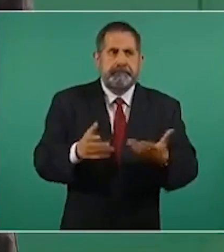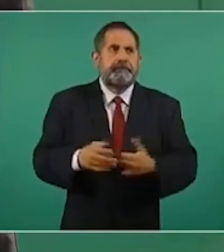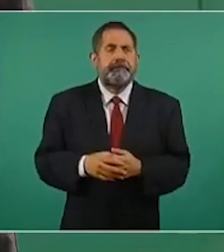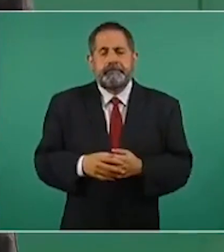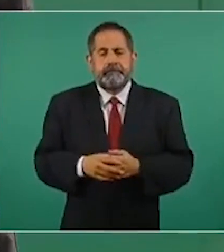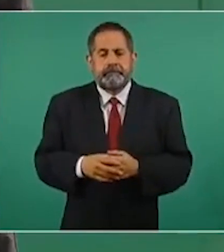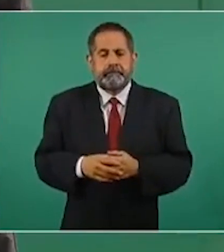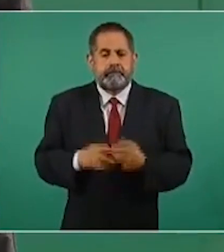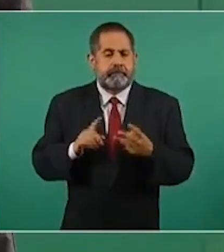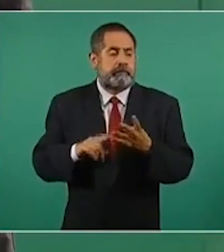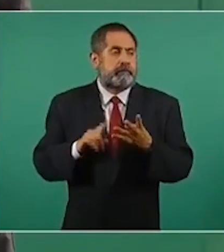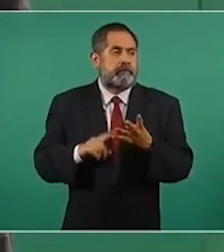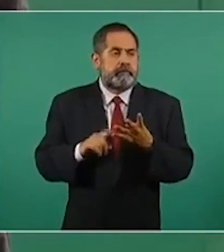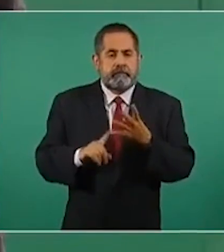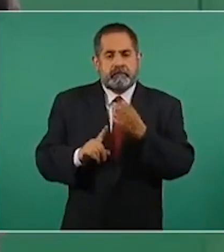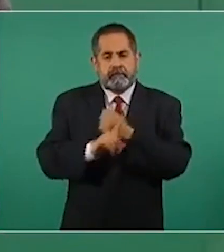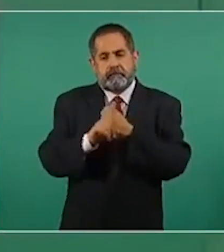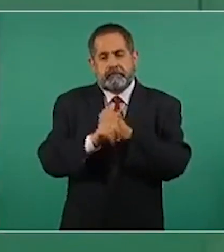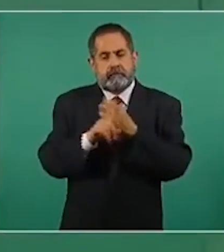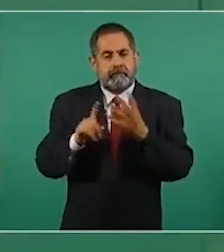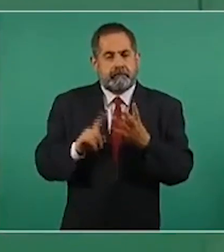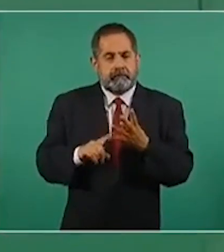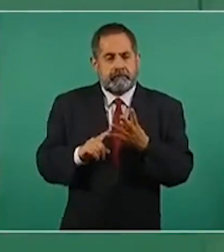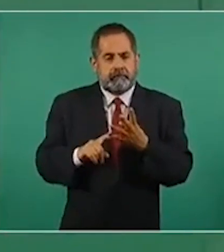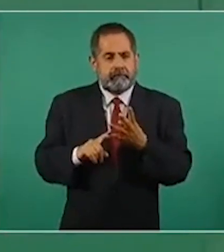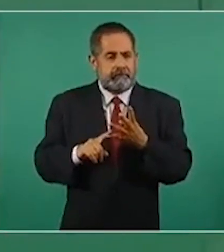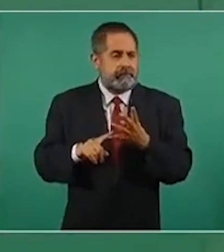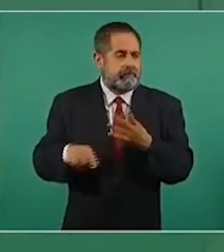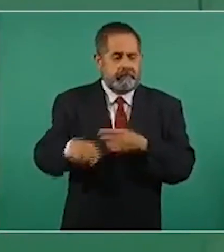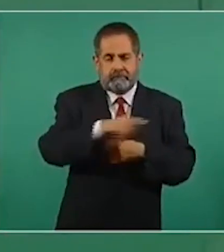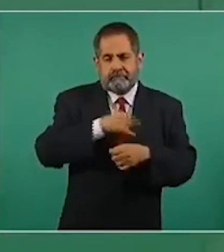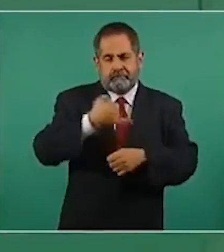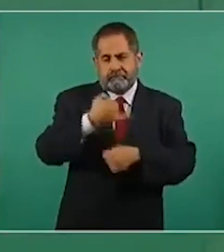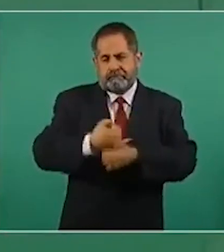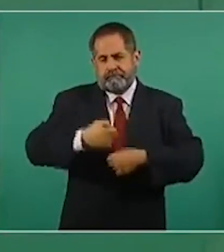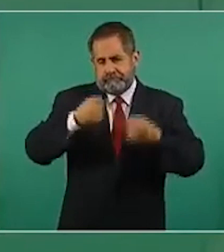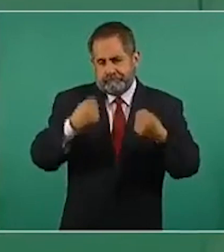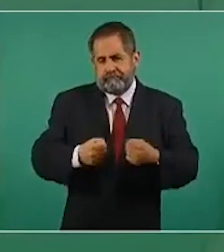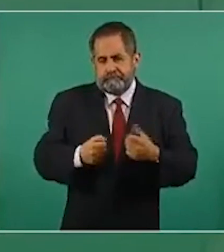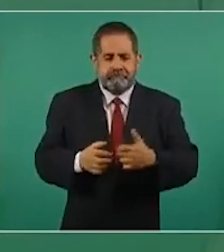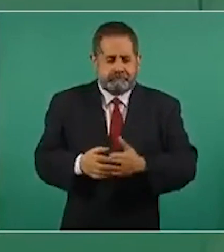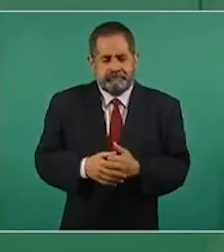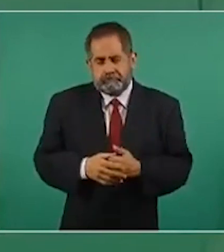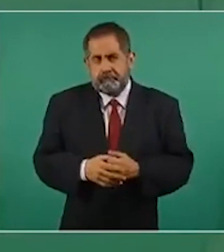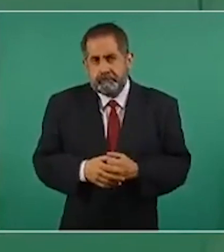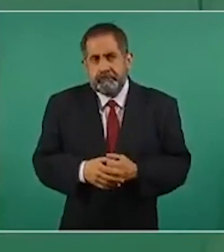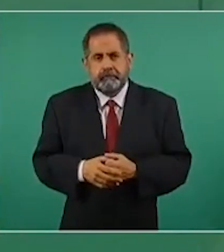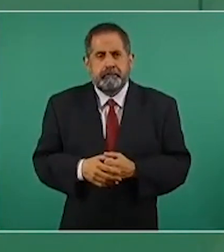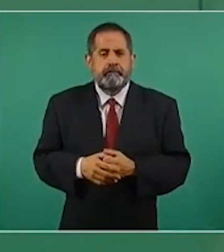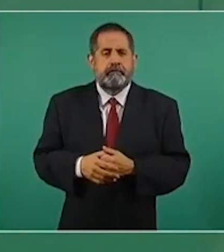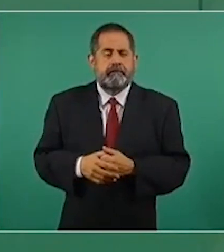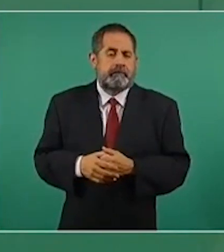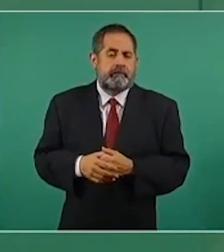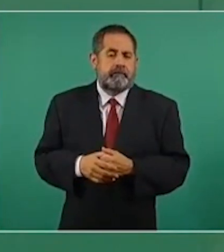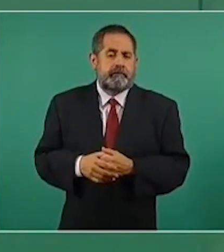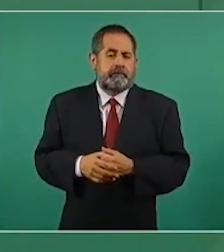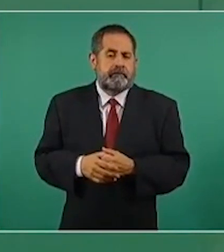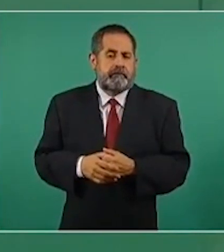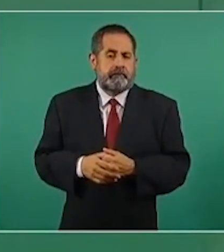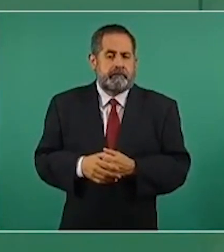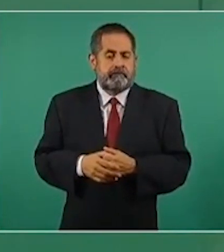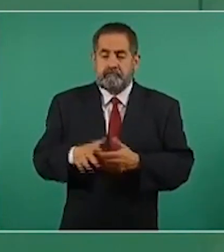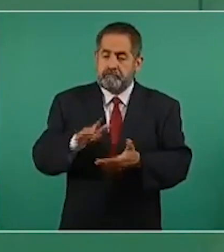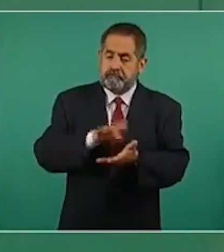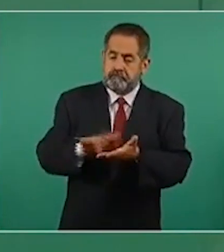los problemas de inseguridad, el